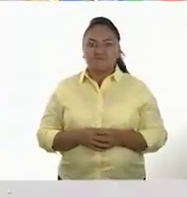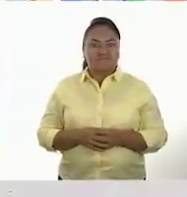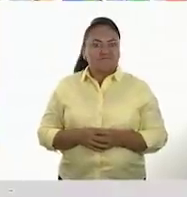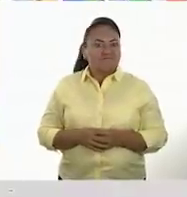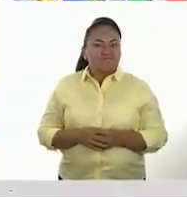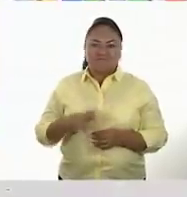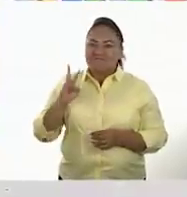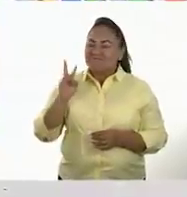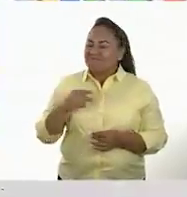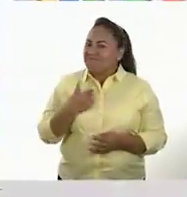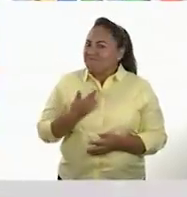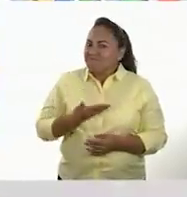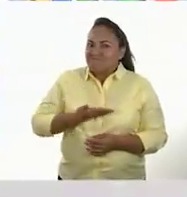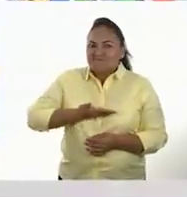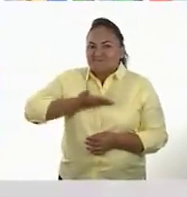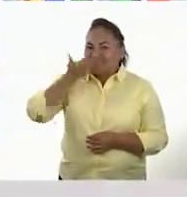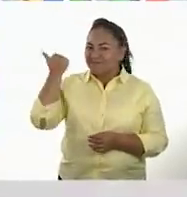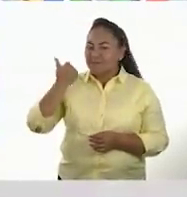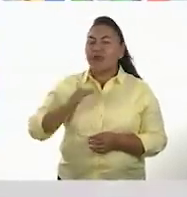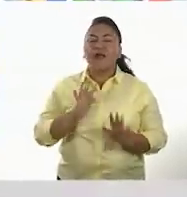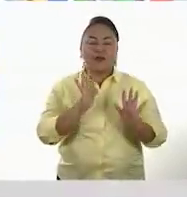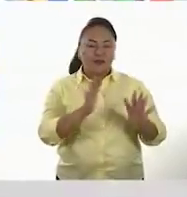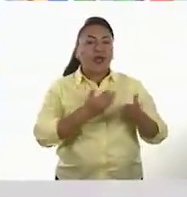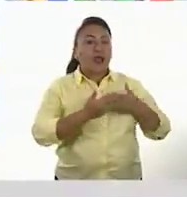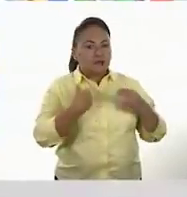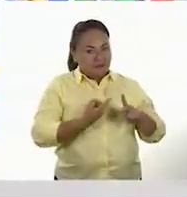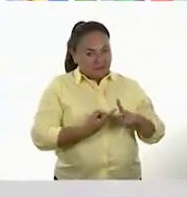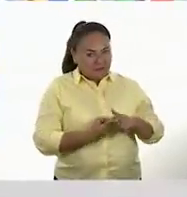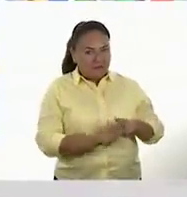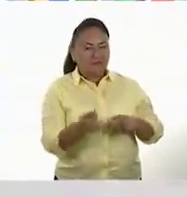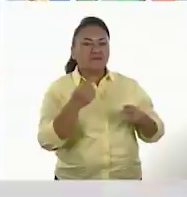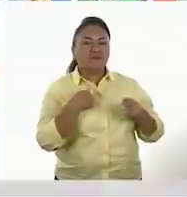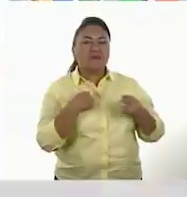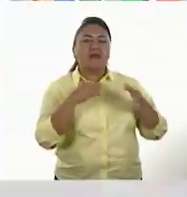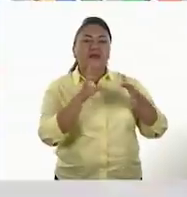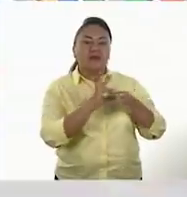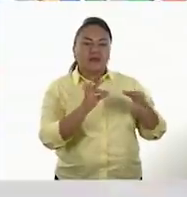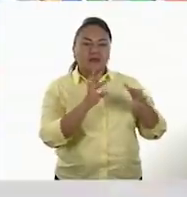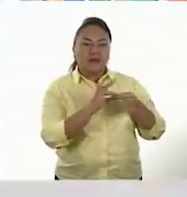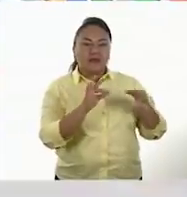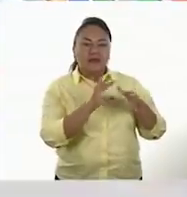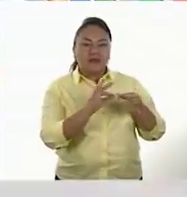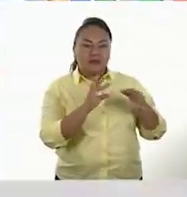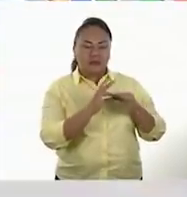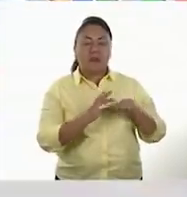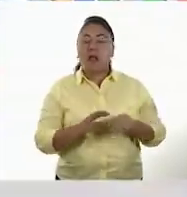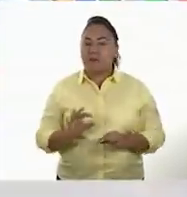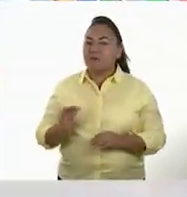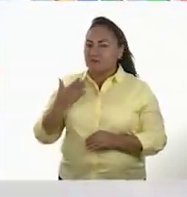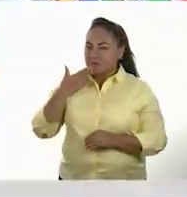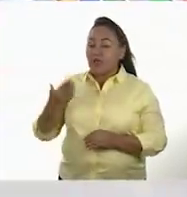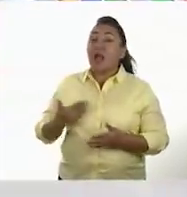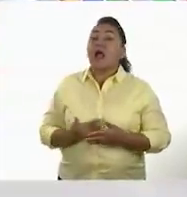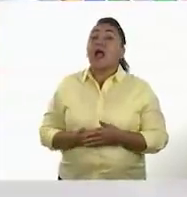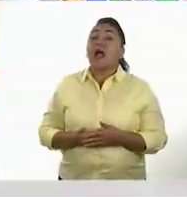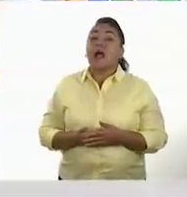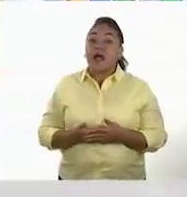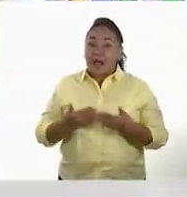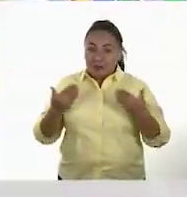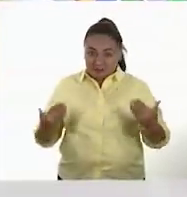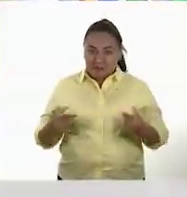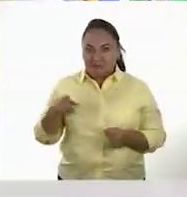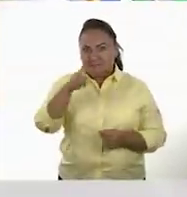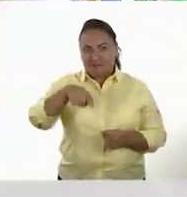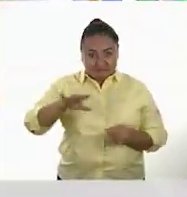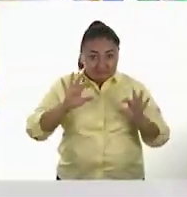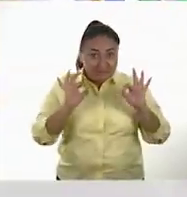menor idea. Ok, si quieres empezamos entonces a retomar lo que vimos en la clase anterior. Perfecto. Pues entonces, ustedes